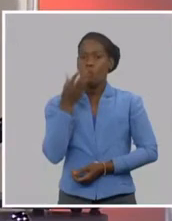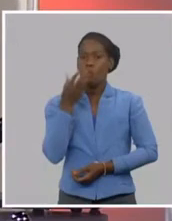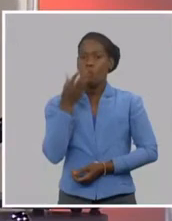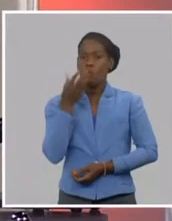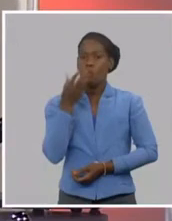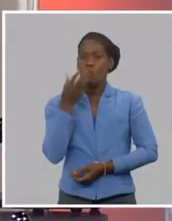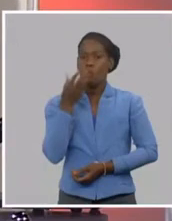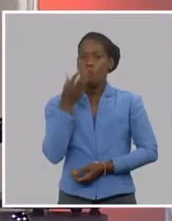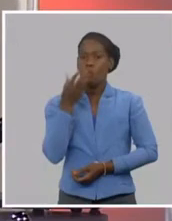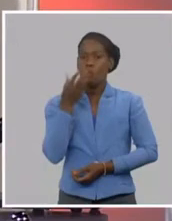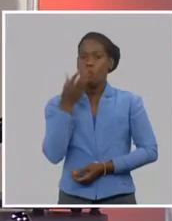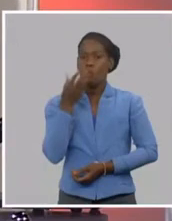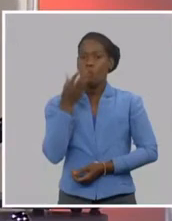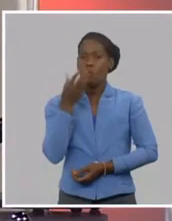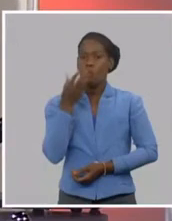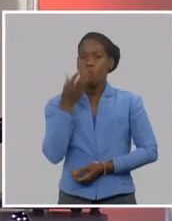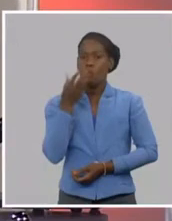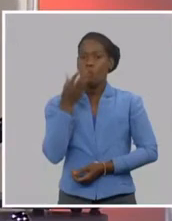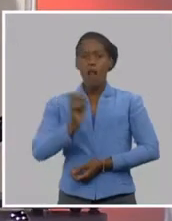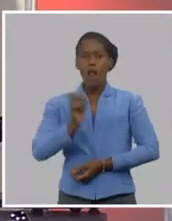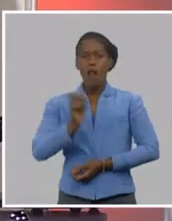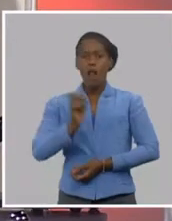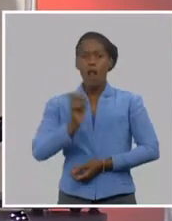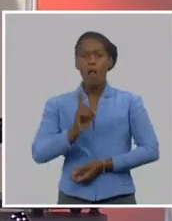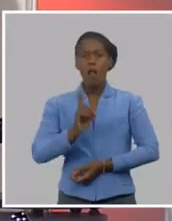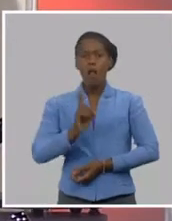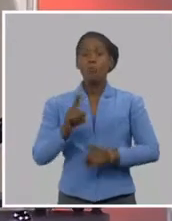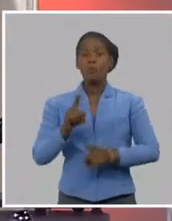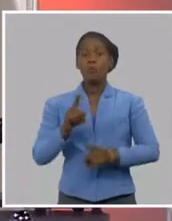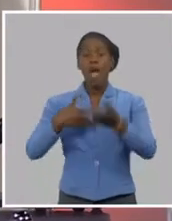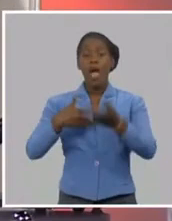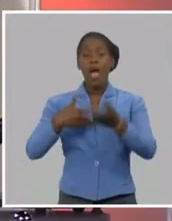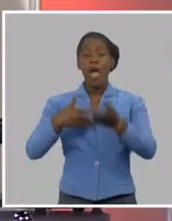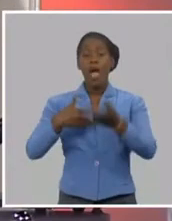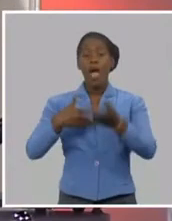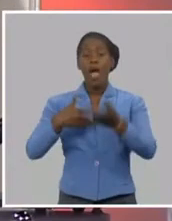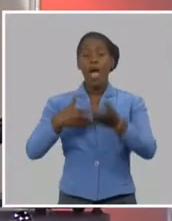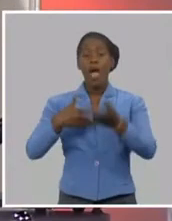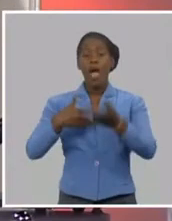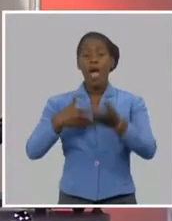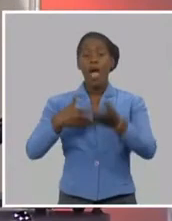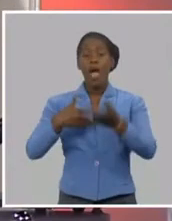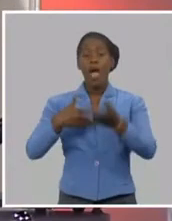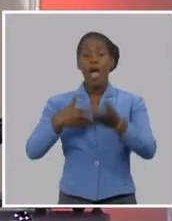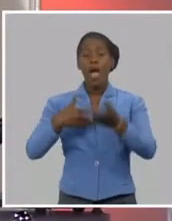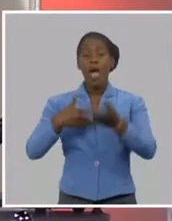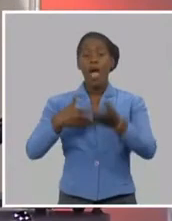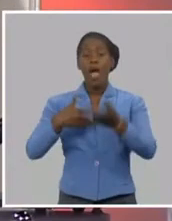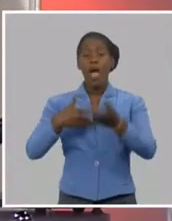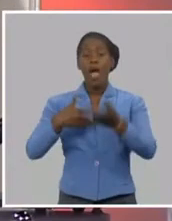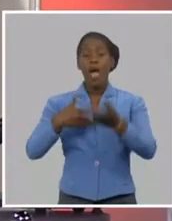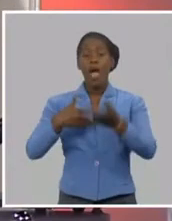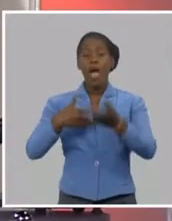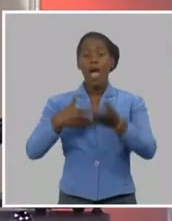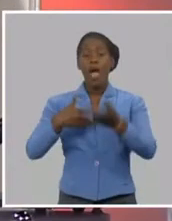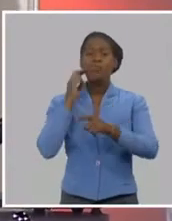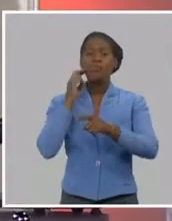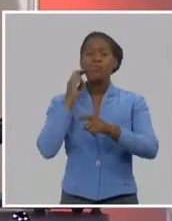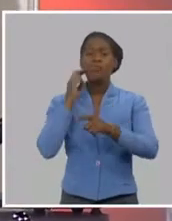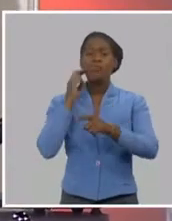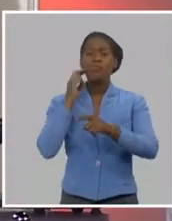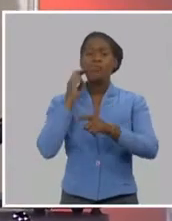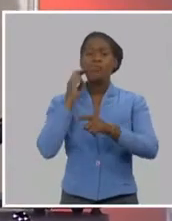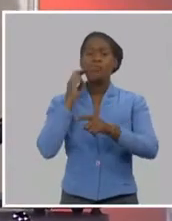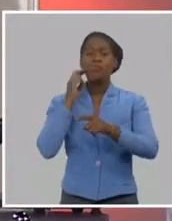había ratas, a veces no se entendía bien la letra de Martí y se ponía otra cosa, o aparecía de pronto un corrector que se creía que